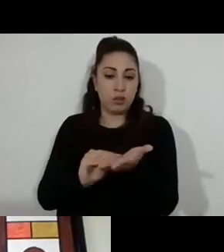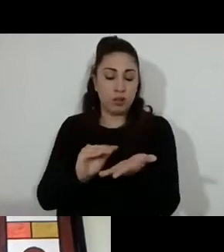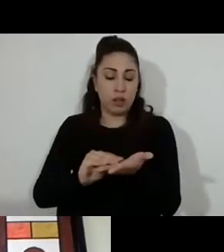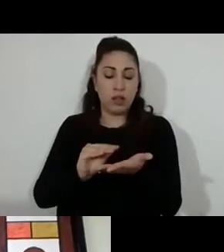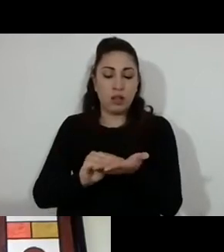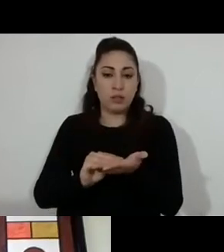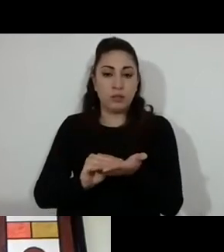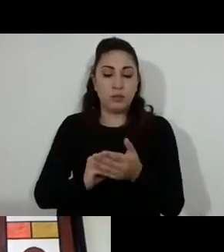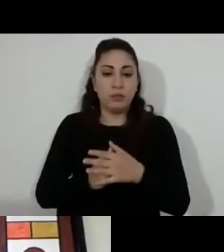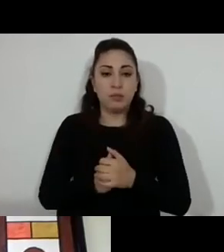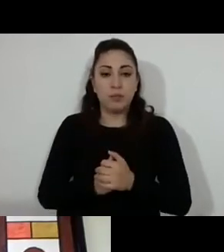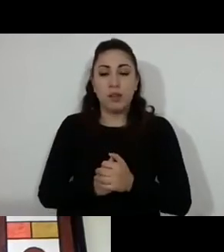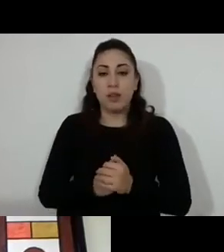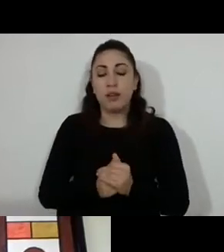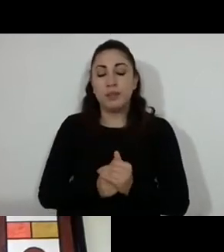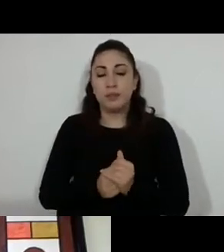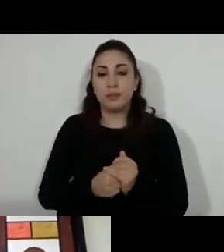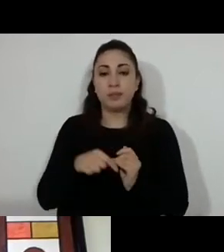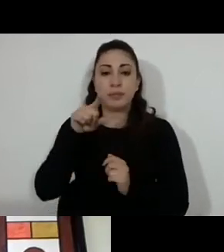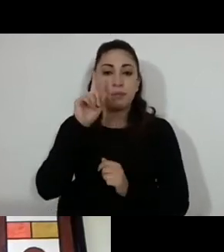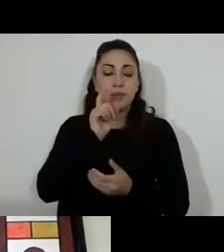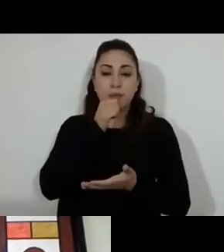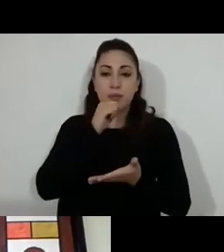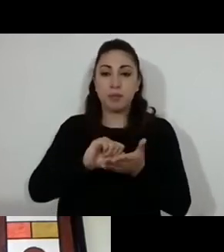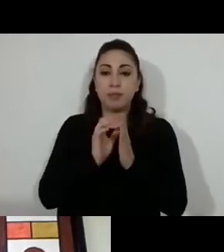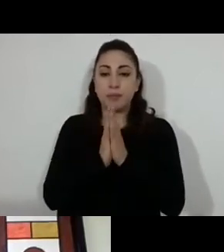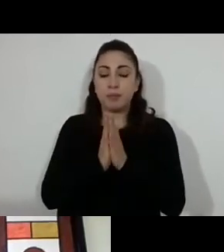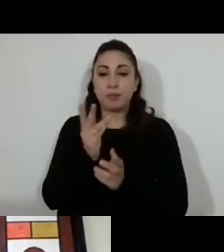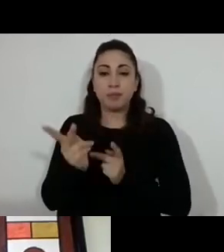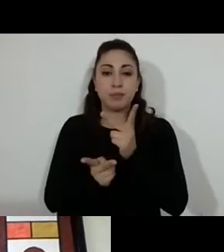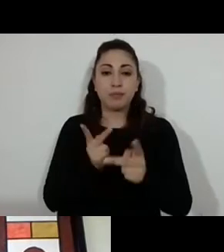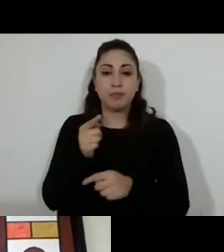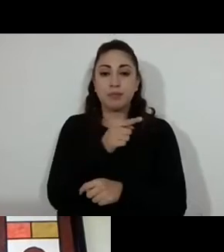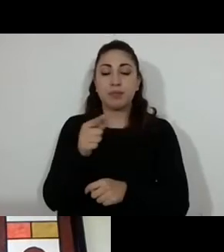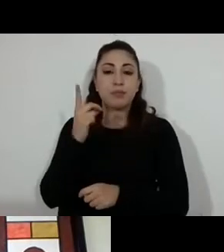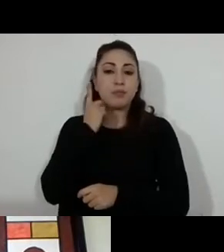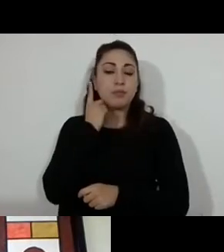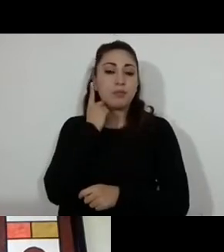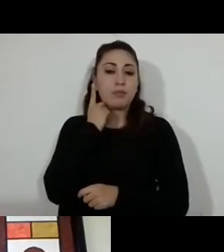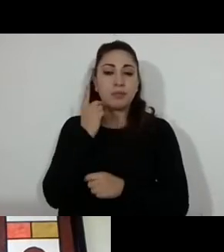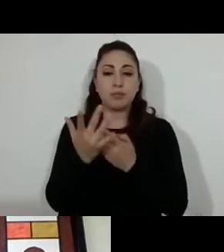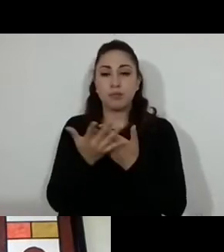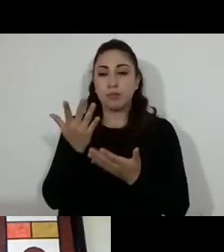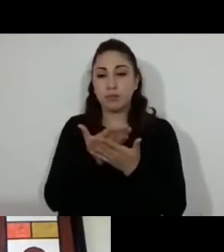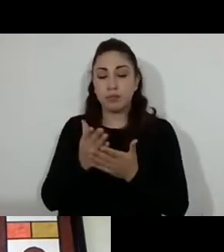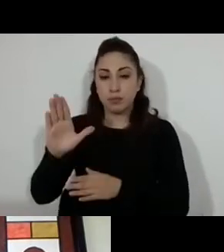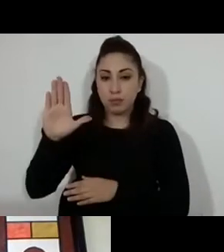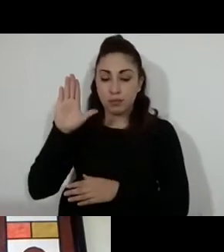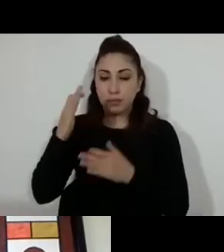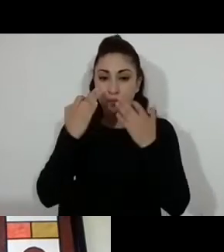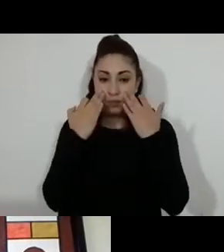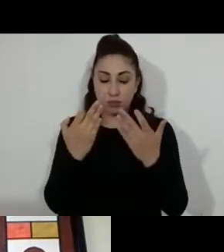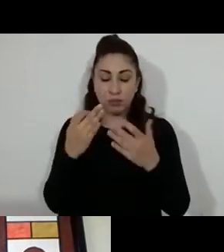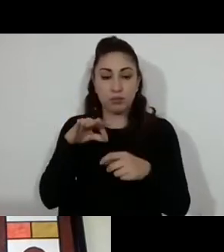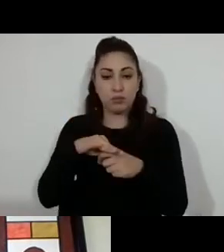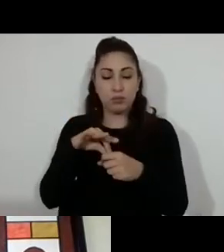le pediría a la diputada secretaria si nos puede consultar para que sea la votación de manera económica. Los que estén de acuerdo que sea